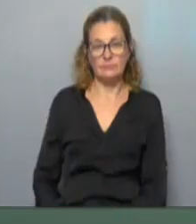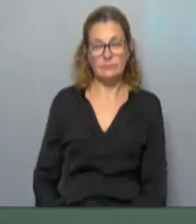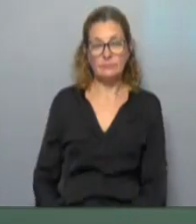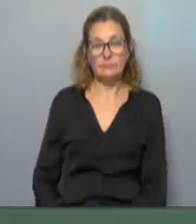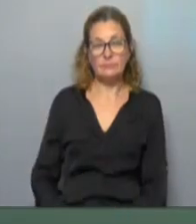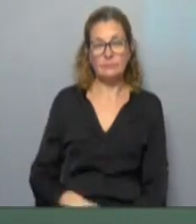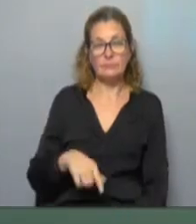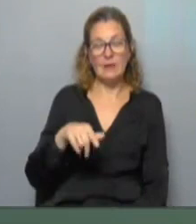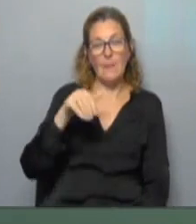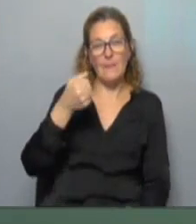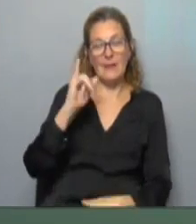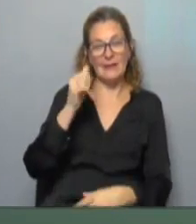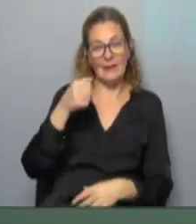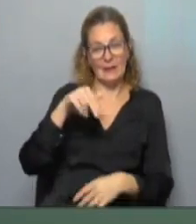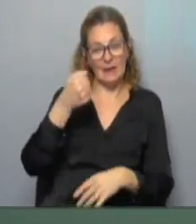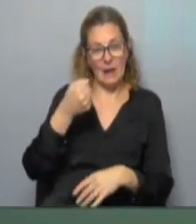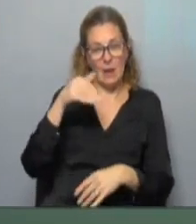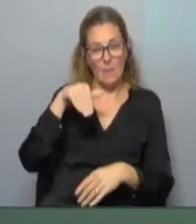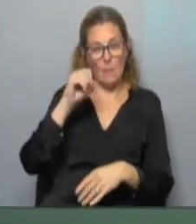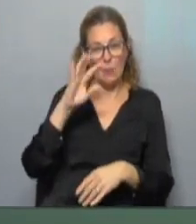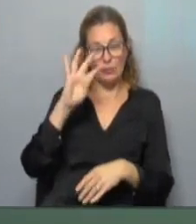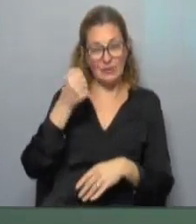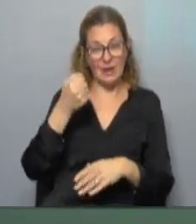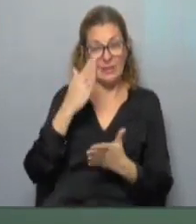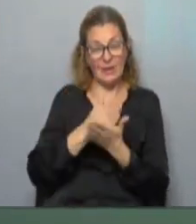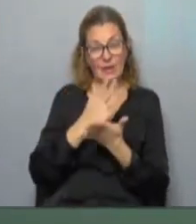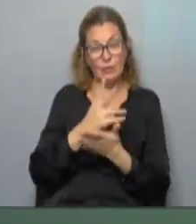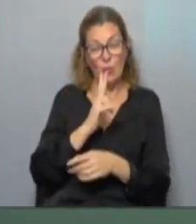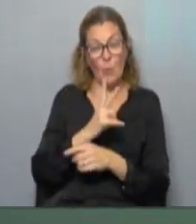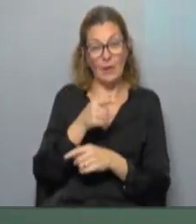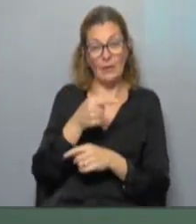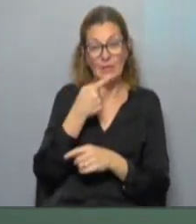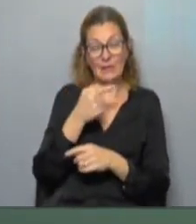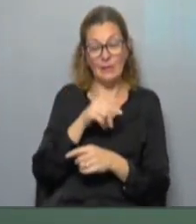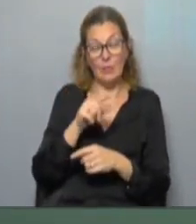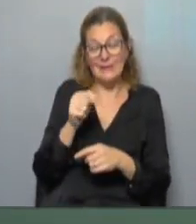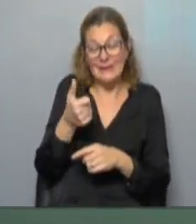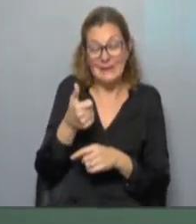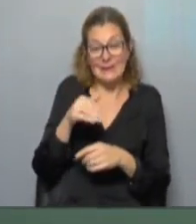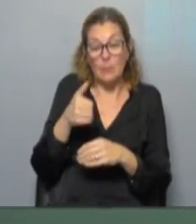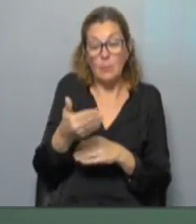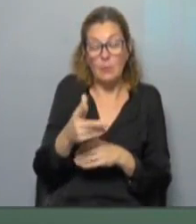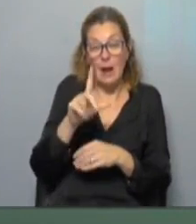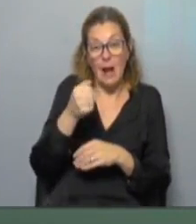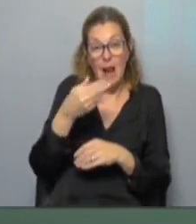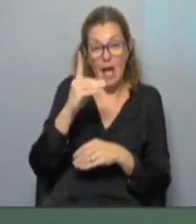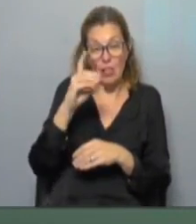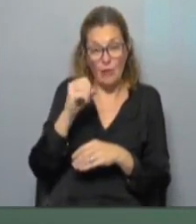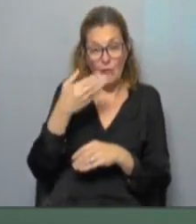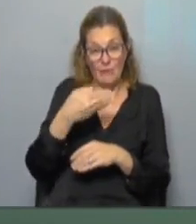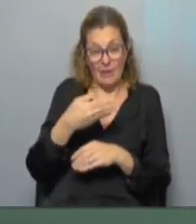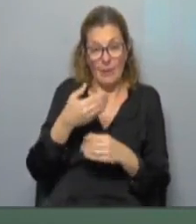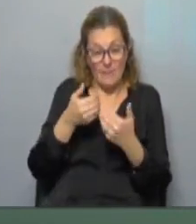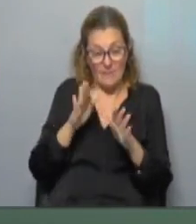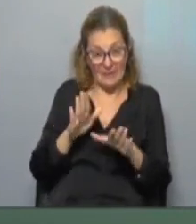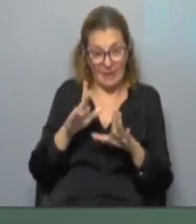Mariana Mota, integrante del Consejo Directivo de la Institución Nacional de Derechos Humanos y Defensoría del Pueblo, estará en instantes con Wilmar Amaral en lado B, que ya está a punto